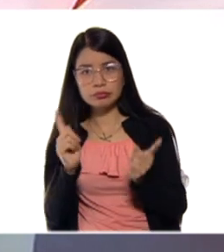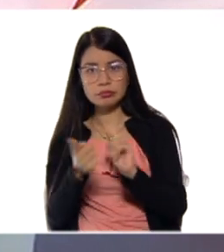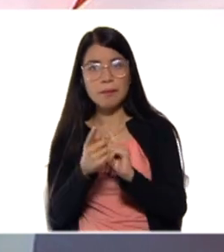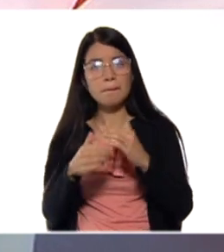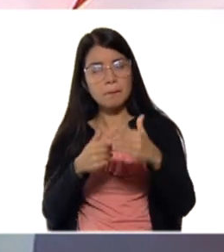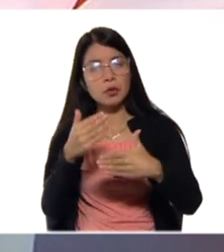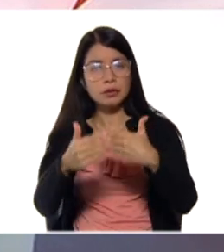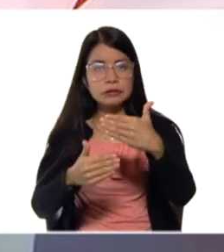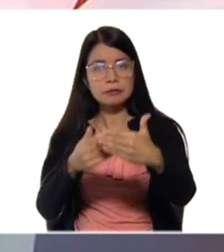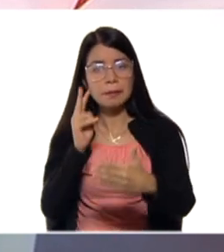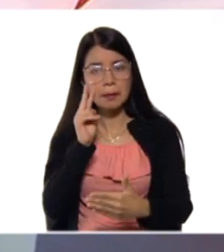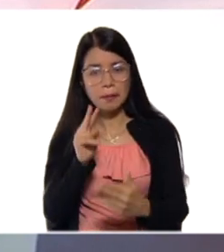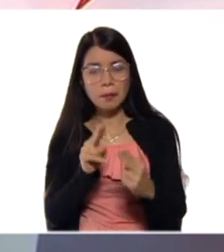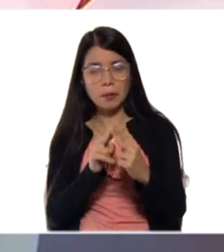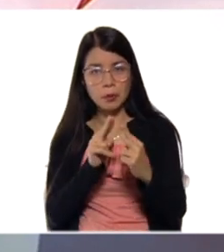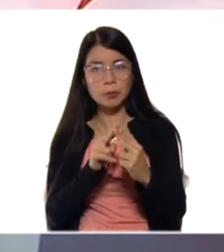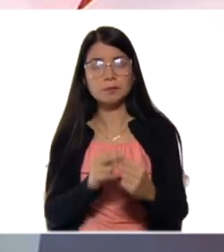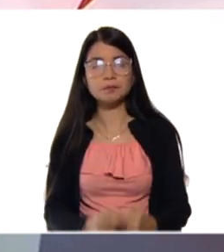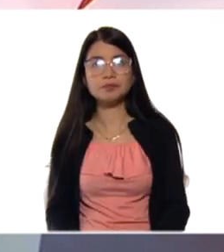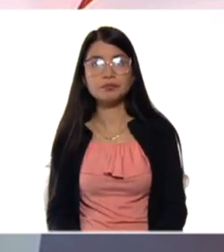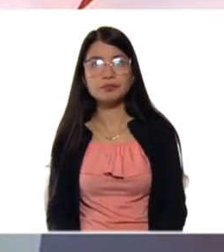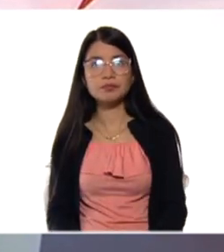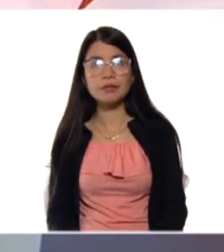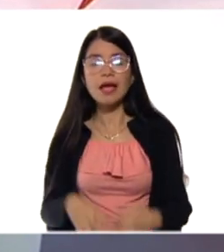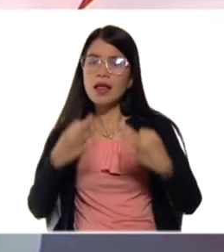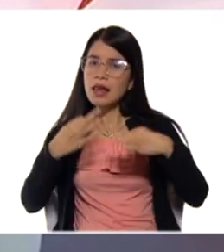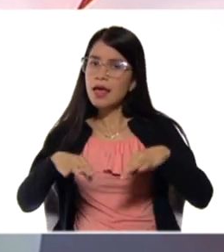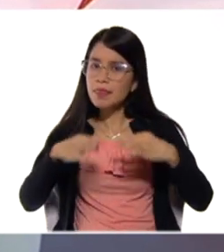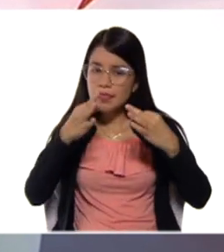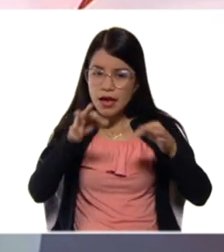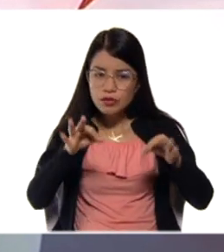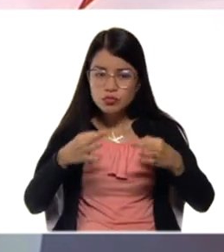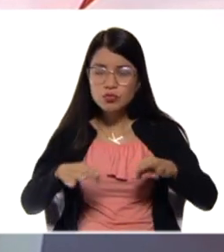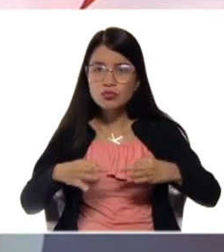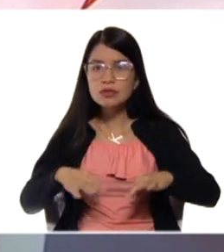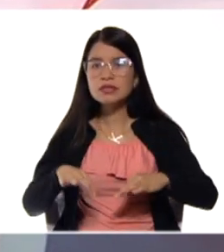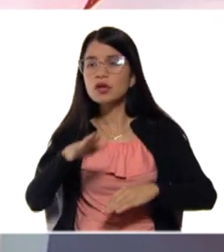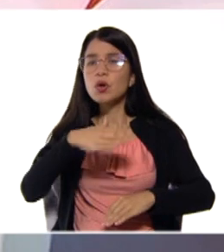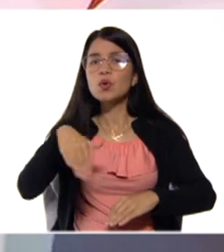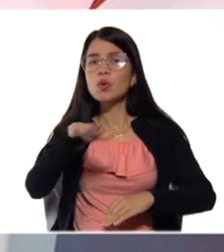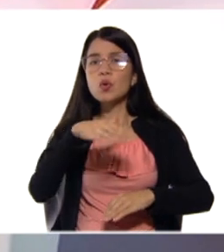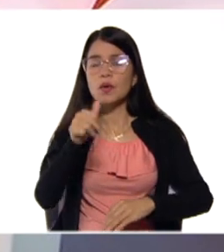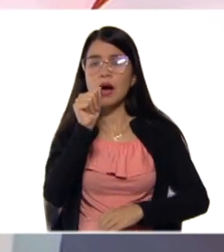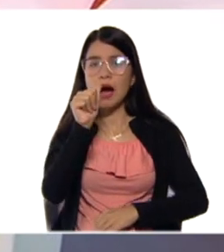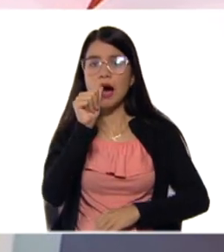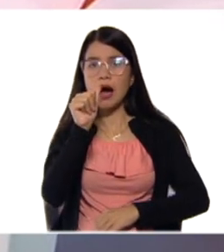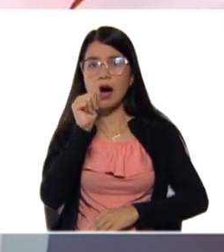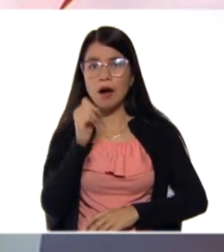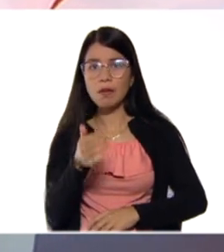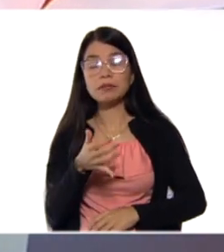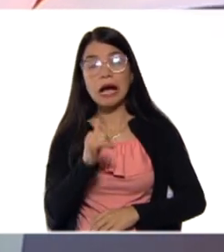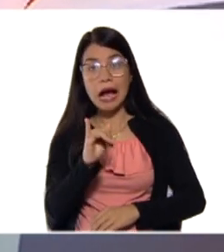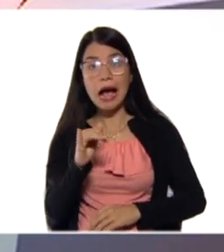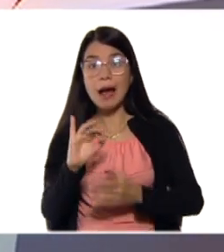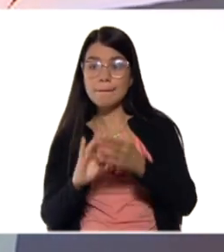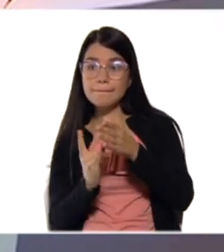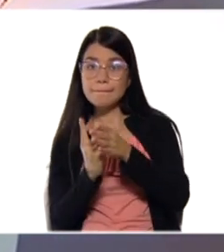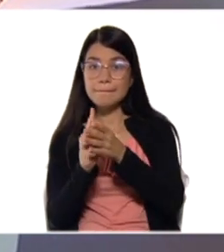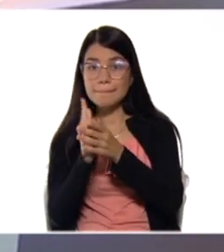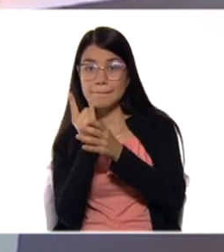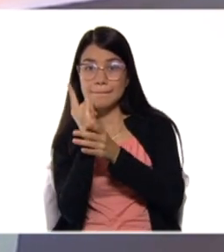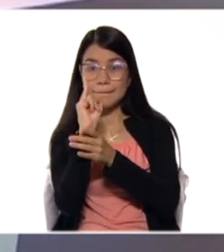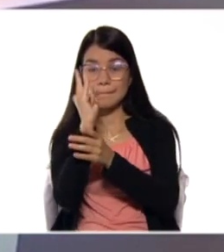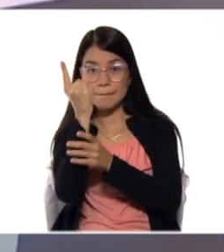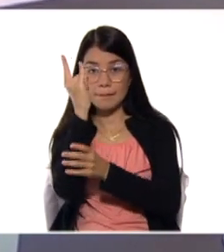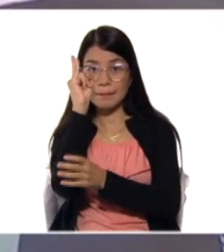naturaleza, ¿dónde más encontramos agua? Hay plantas que almacenan gran cantidad de agua. Y es